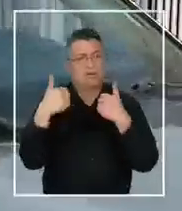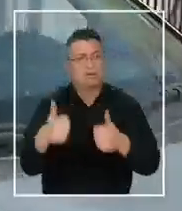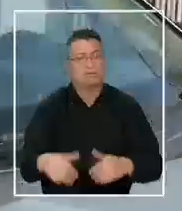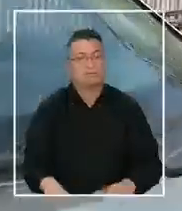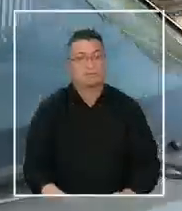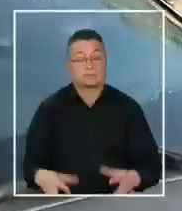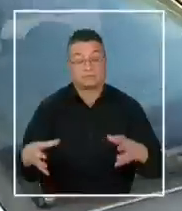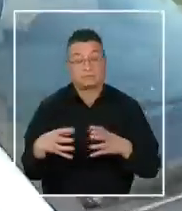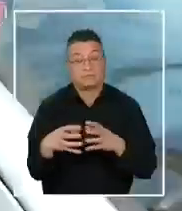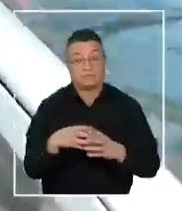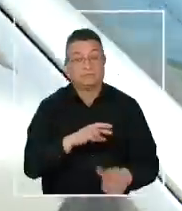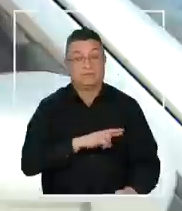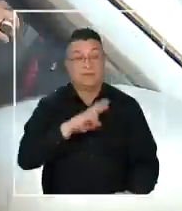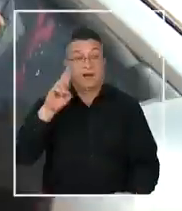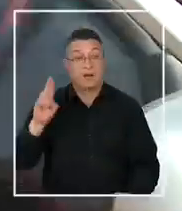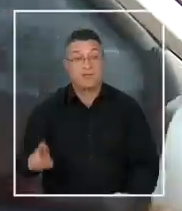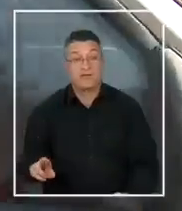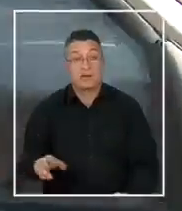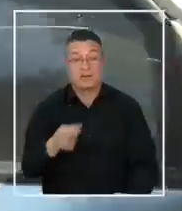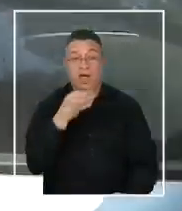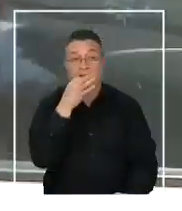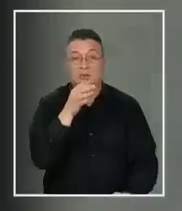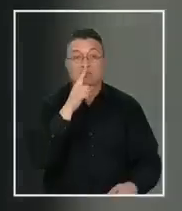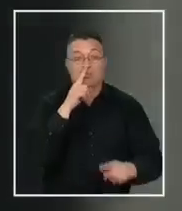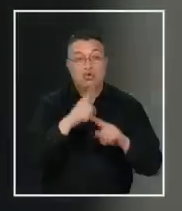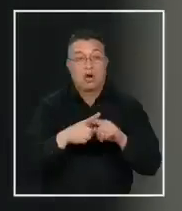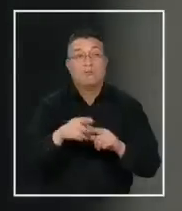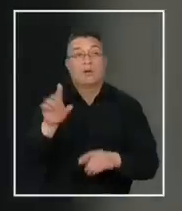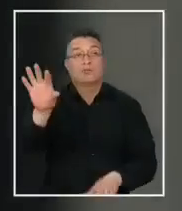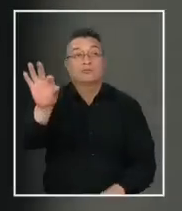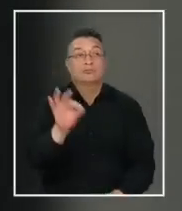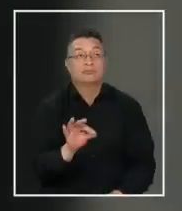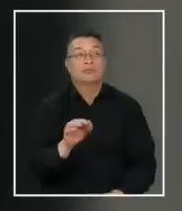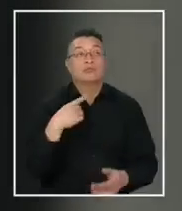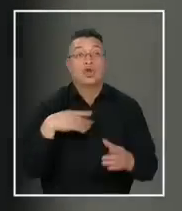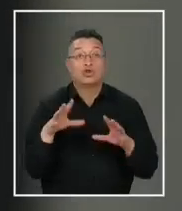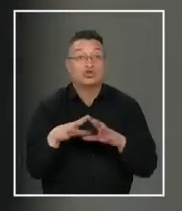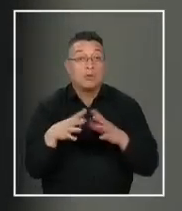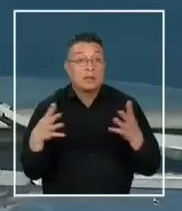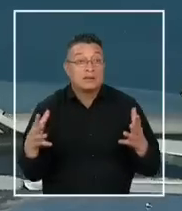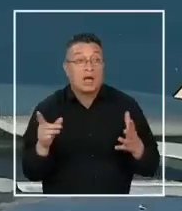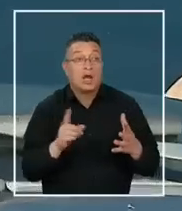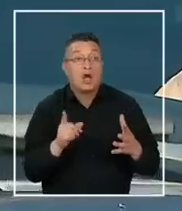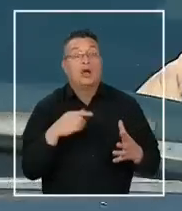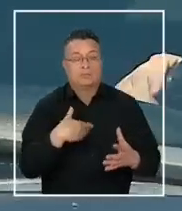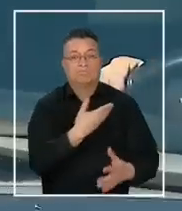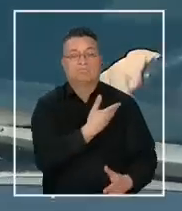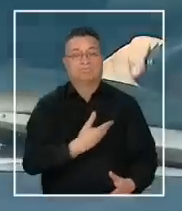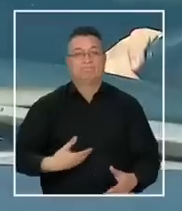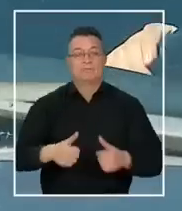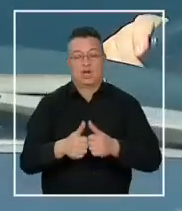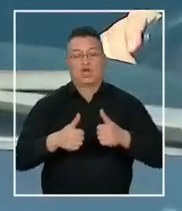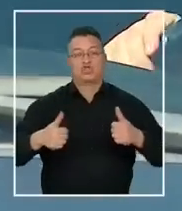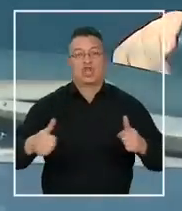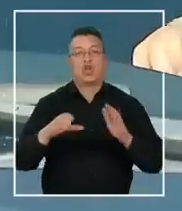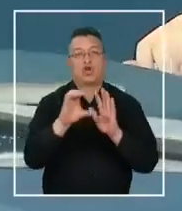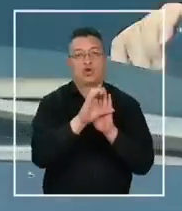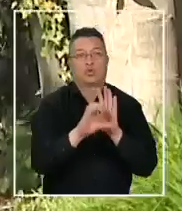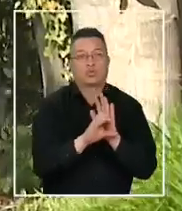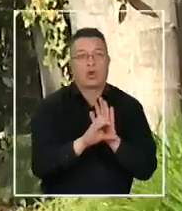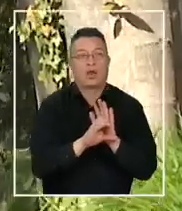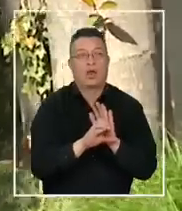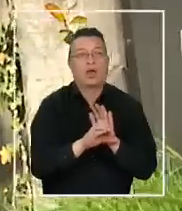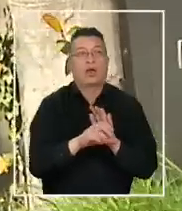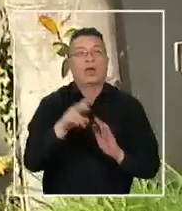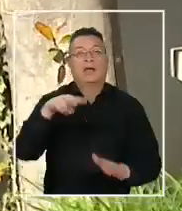El Partido Republicano incluso ya definió el nombre de la consejera que, de no mediar sorpresas, presidirá el Consejo Constitucional. Se